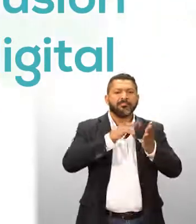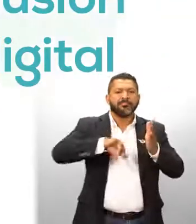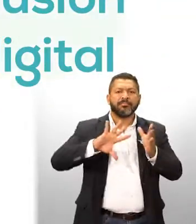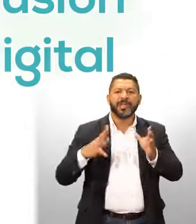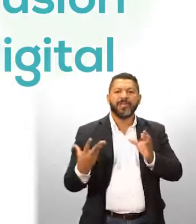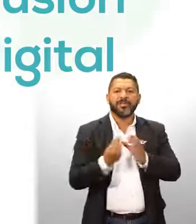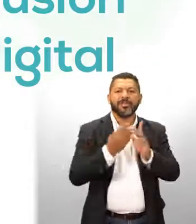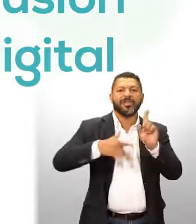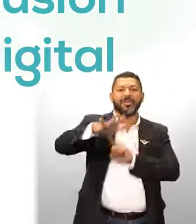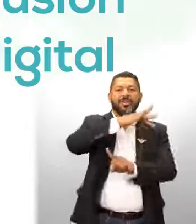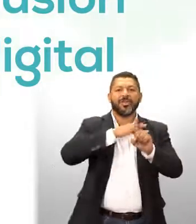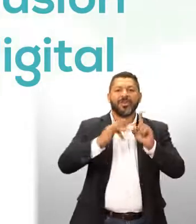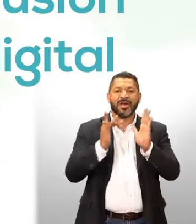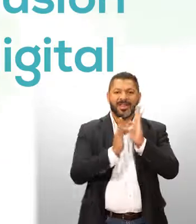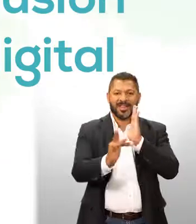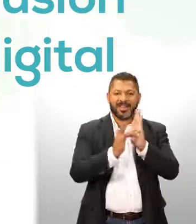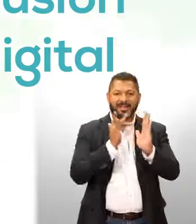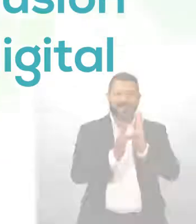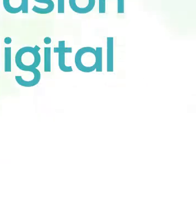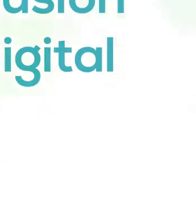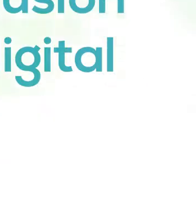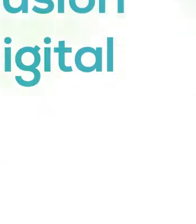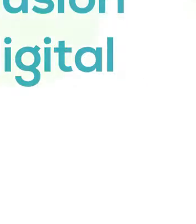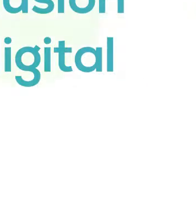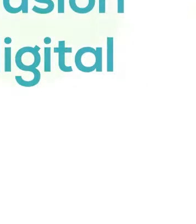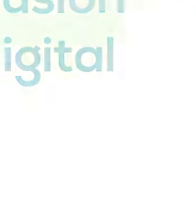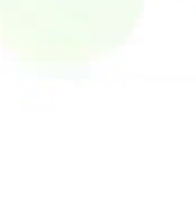Participación e inclusión en el ecosistema digital.